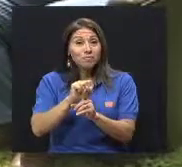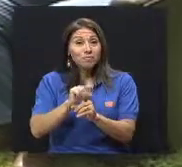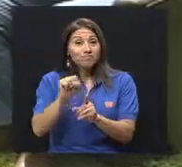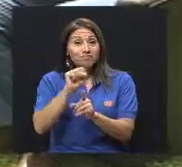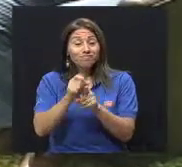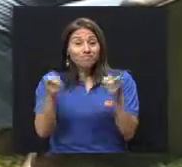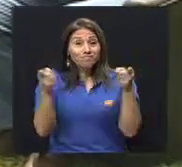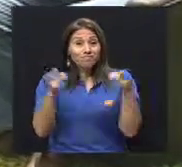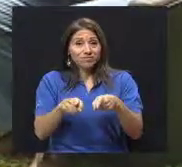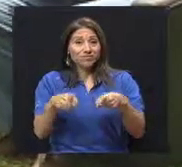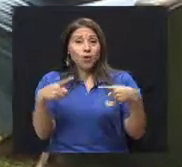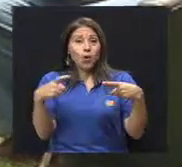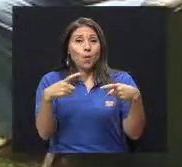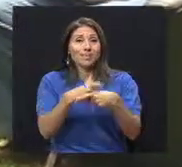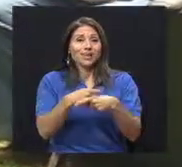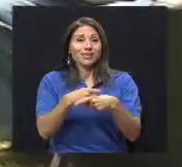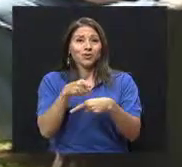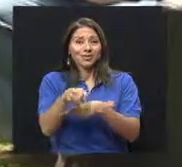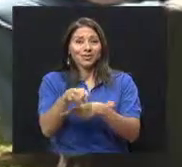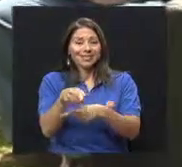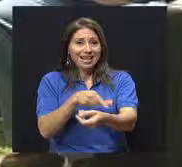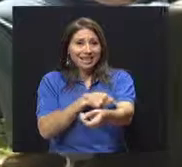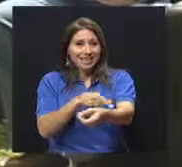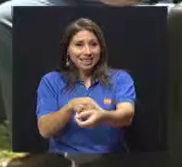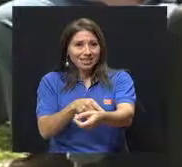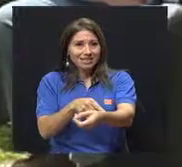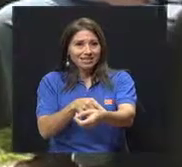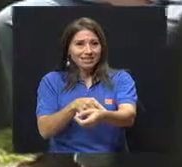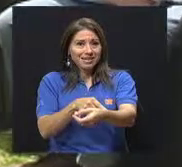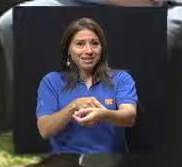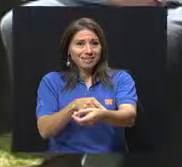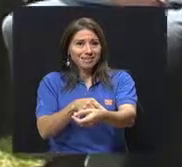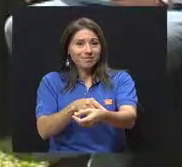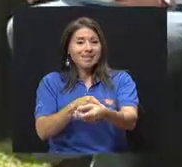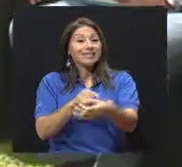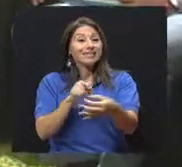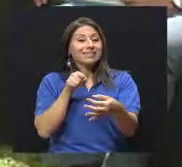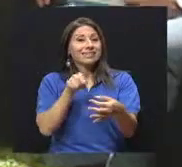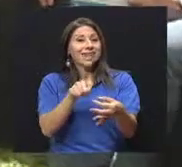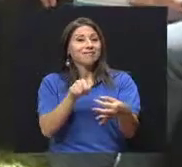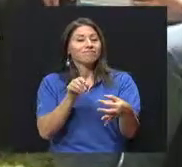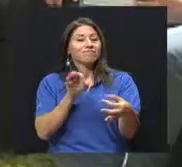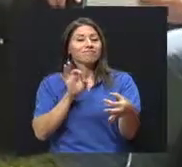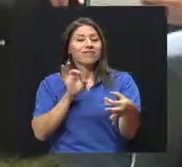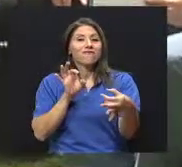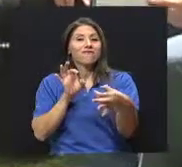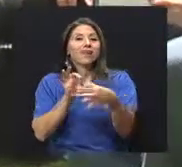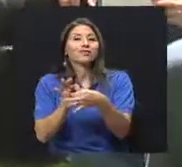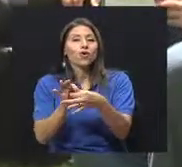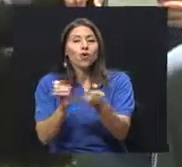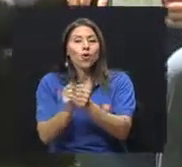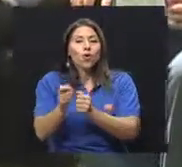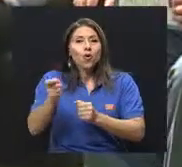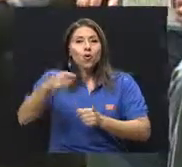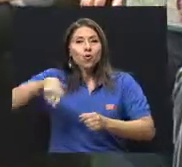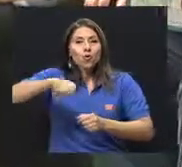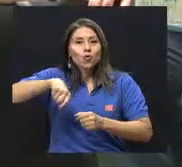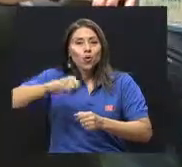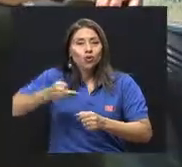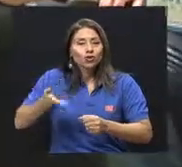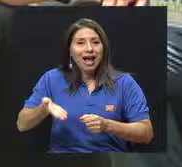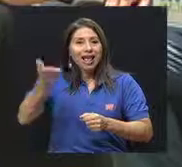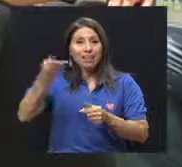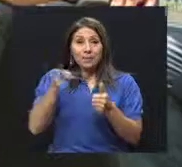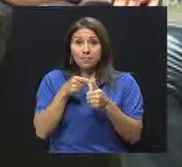directa con estos síntomas, con esta glucosa alta. Primero, vasculopatía.